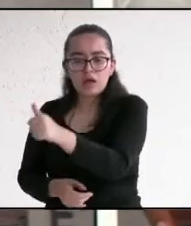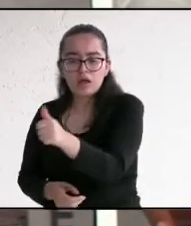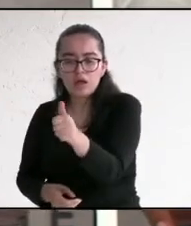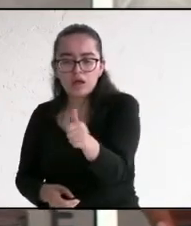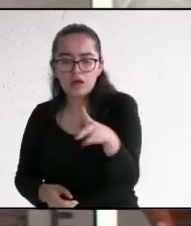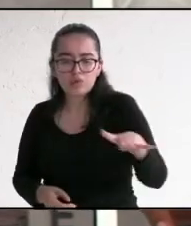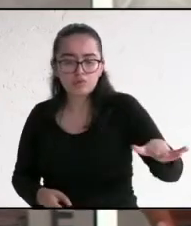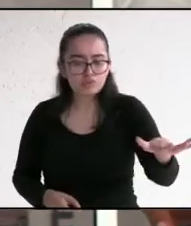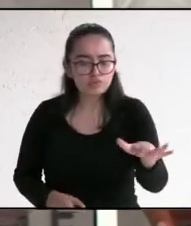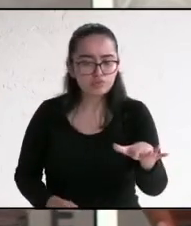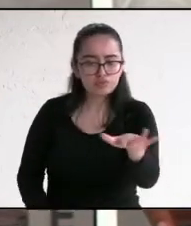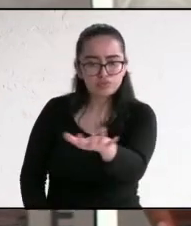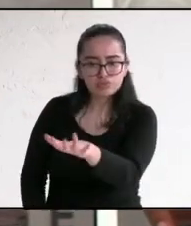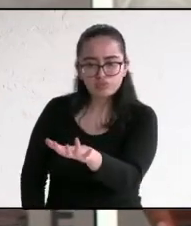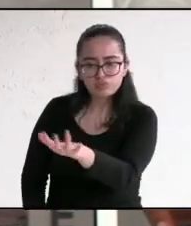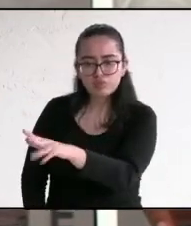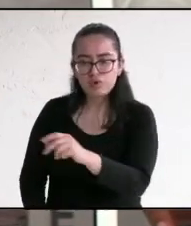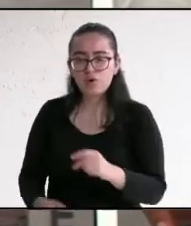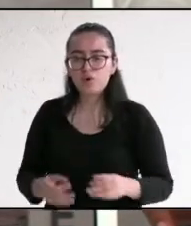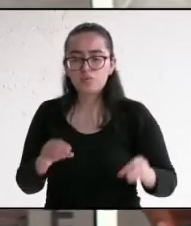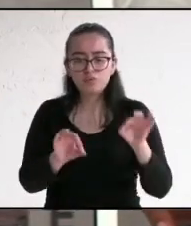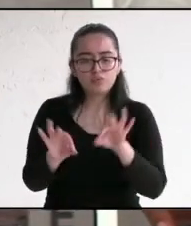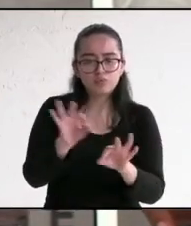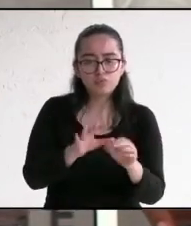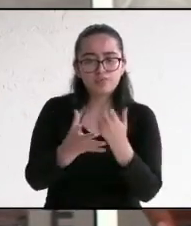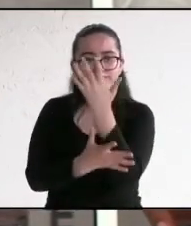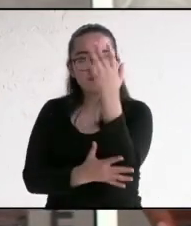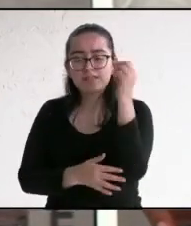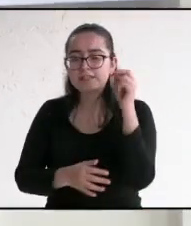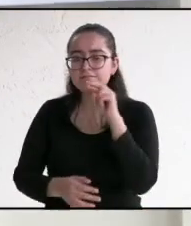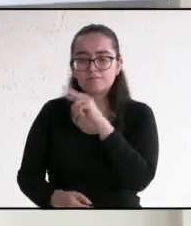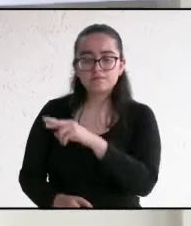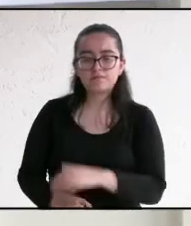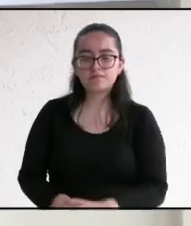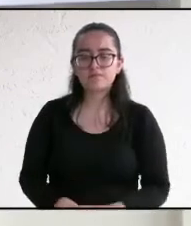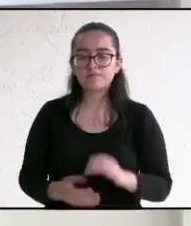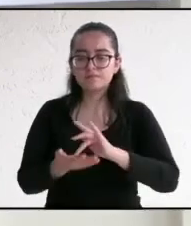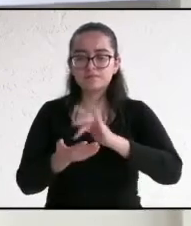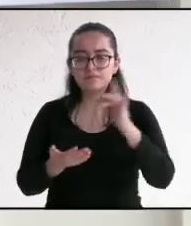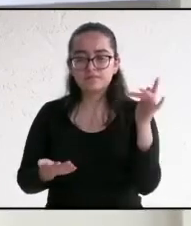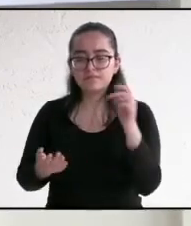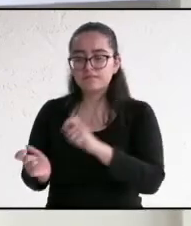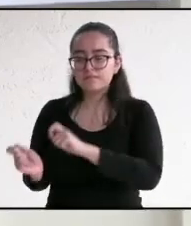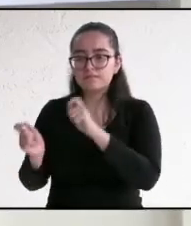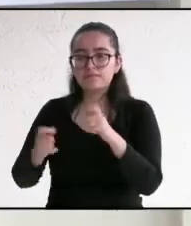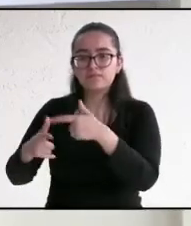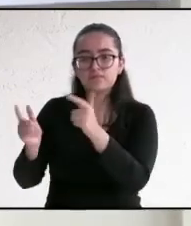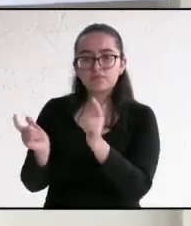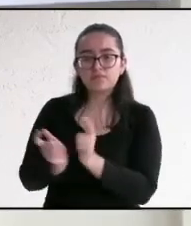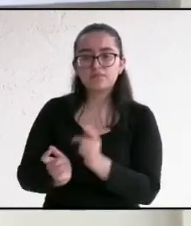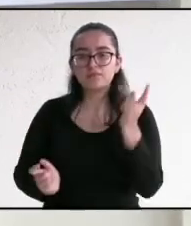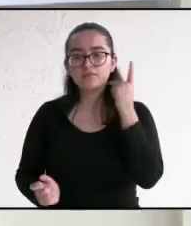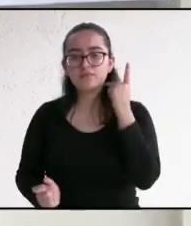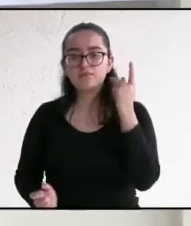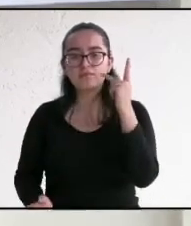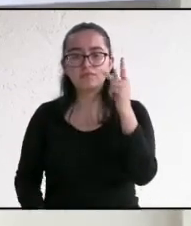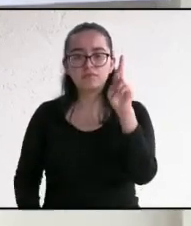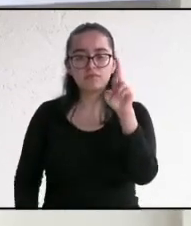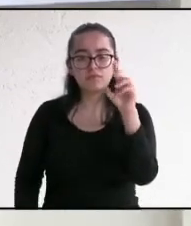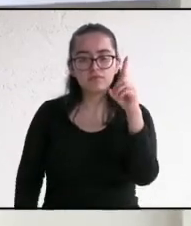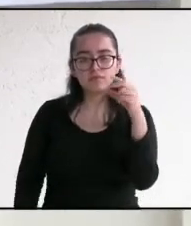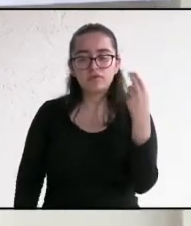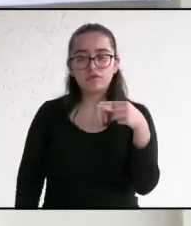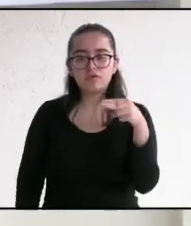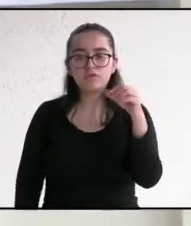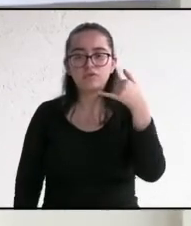llevar a cabo esta reforestación inmediata. Muchas gracias. Gracias. Continuamos con el candidato del PRD, Ignacio del